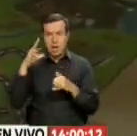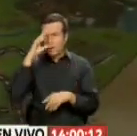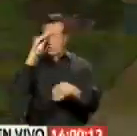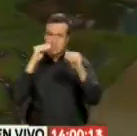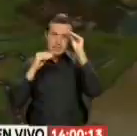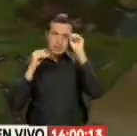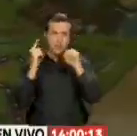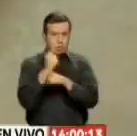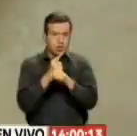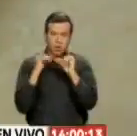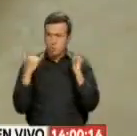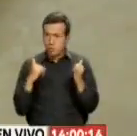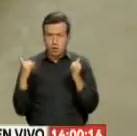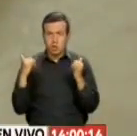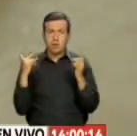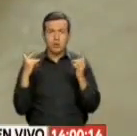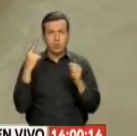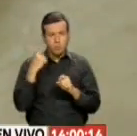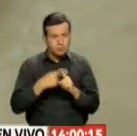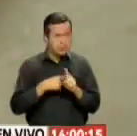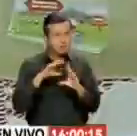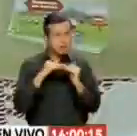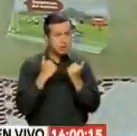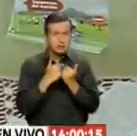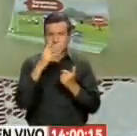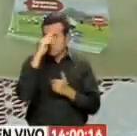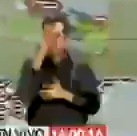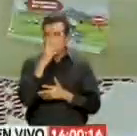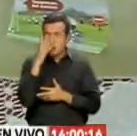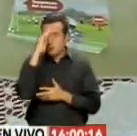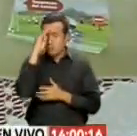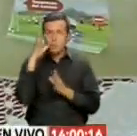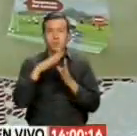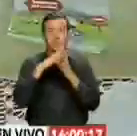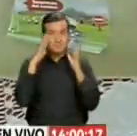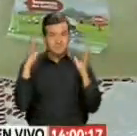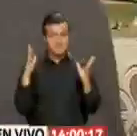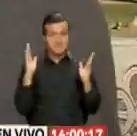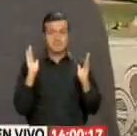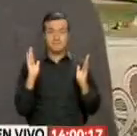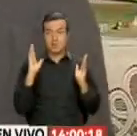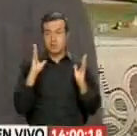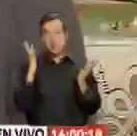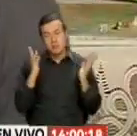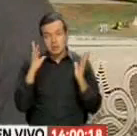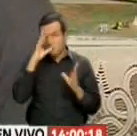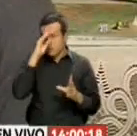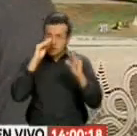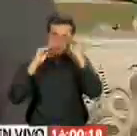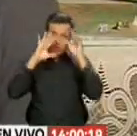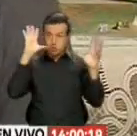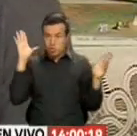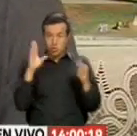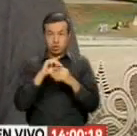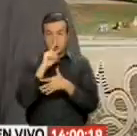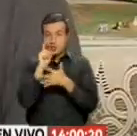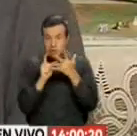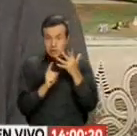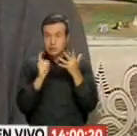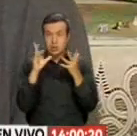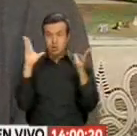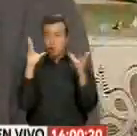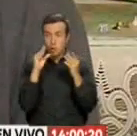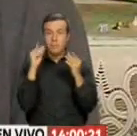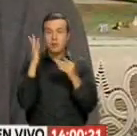aprenden En una hora jugando No aprenden En un mes de clase Además Puede ser que no aprendan Todo lo que necesitan Pero